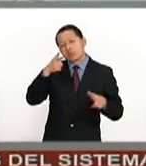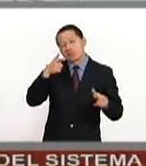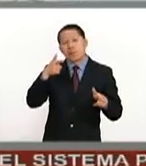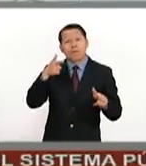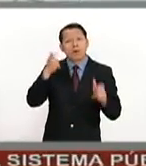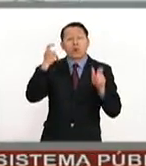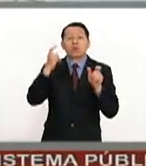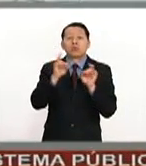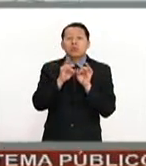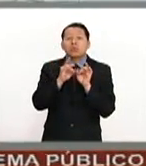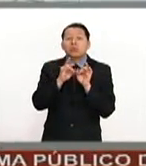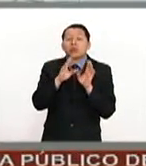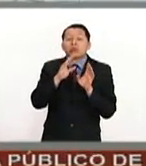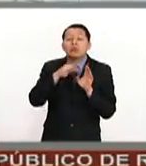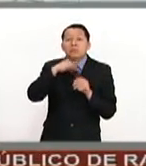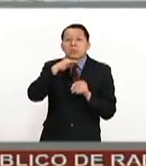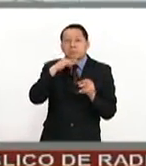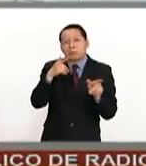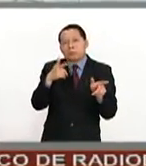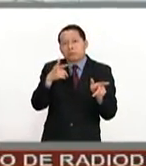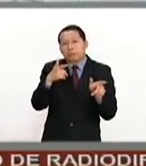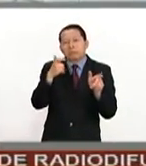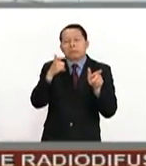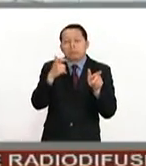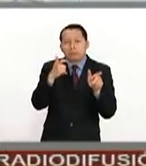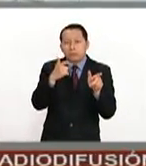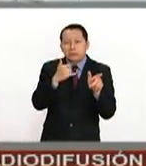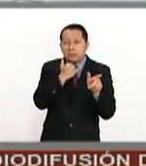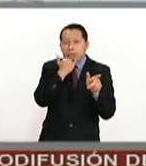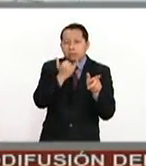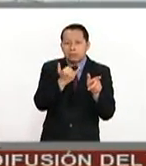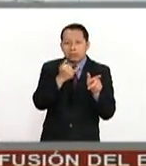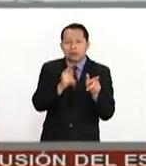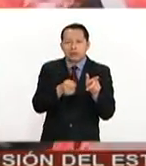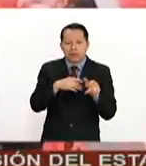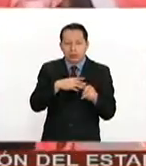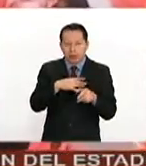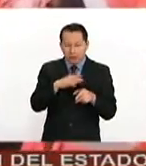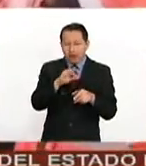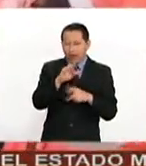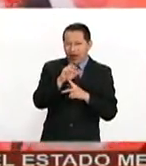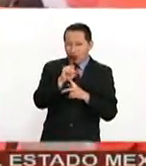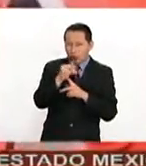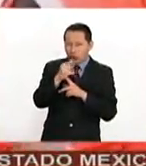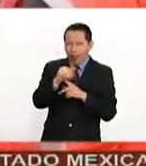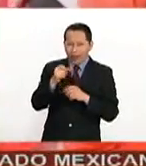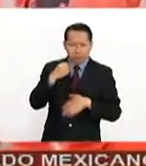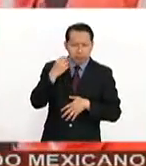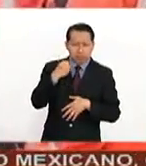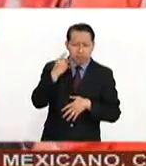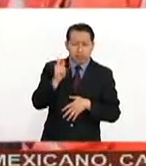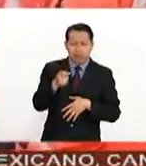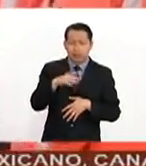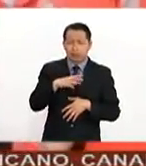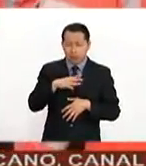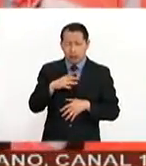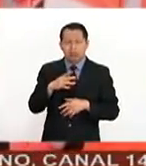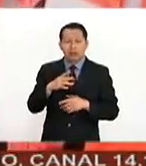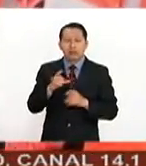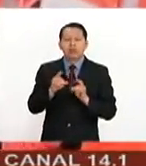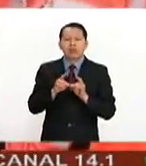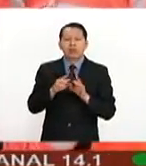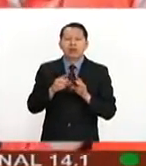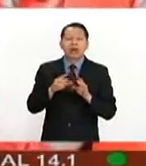durante un evento del presidente François Hollande. De acuerdo con los primeros informes, el integrante de las Fuerzas Especiales, pues,